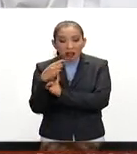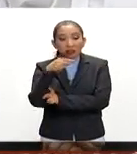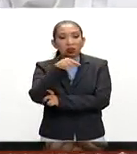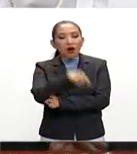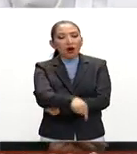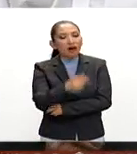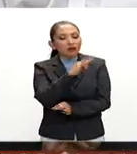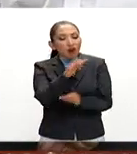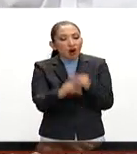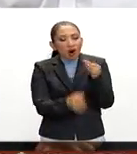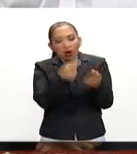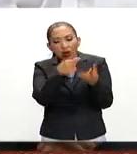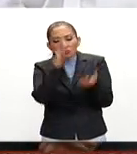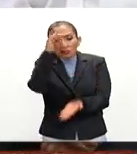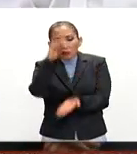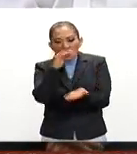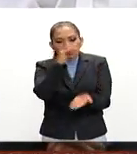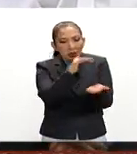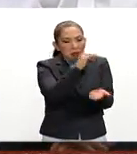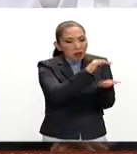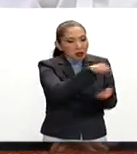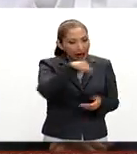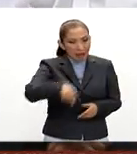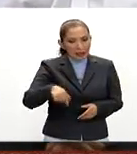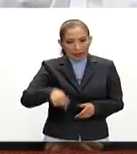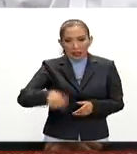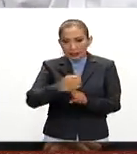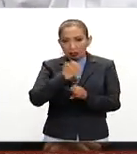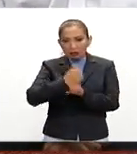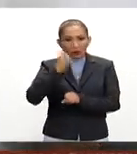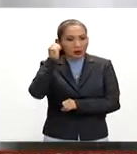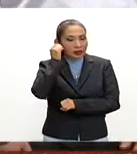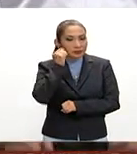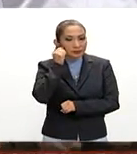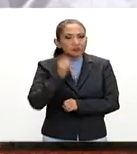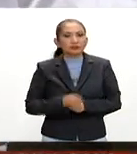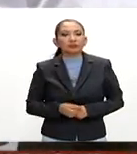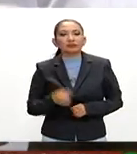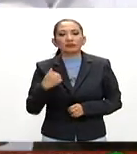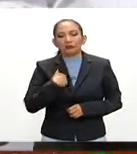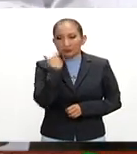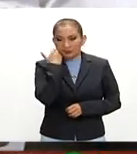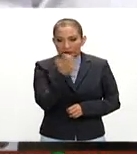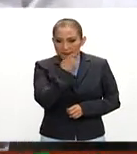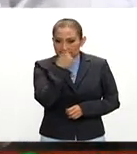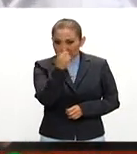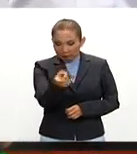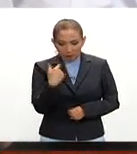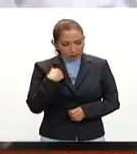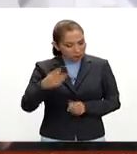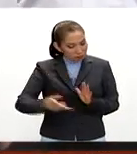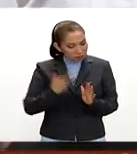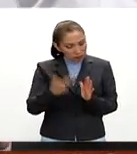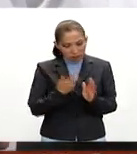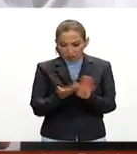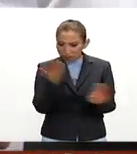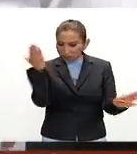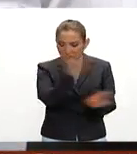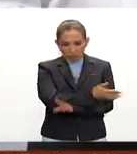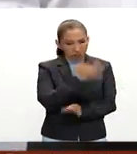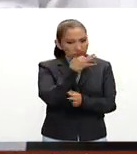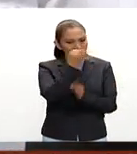todos los delitos se han reducido aquí en el Estado de Guerrero. Quiero comentarles, como lo hemos hecho ya